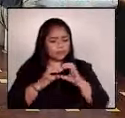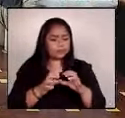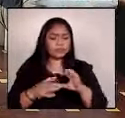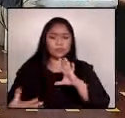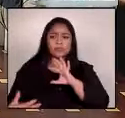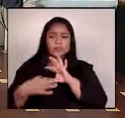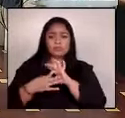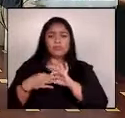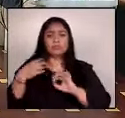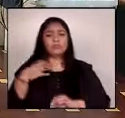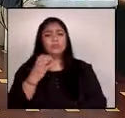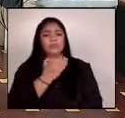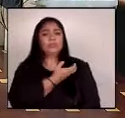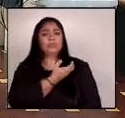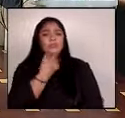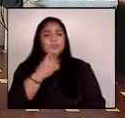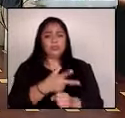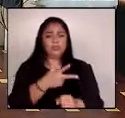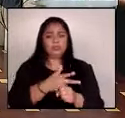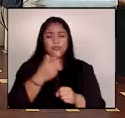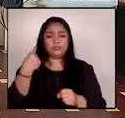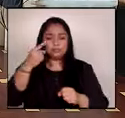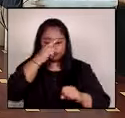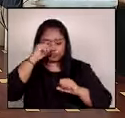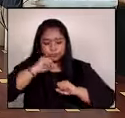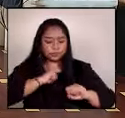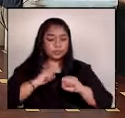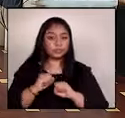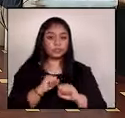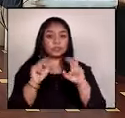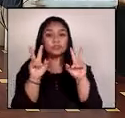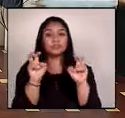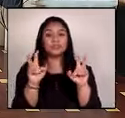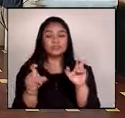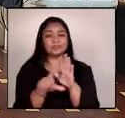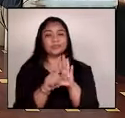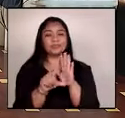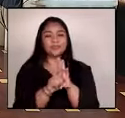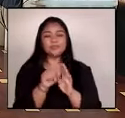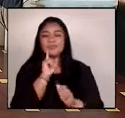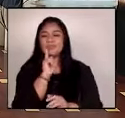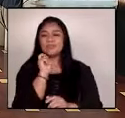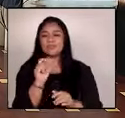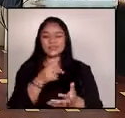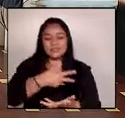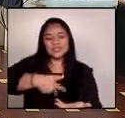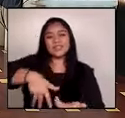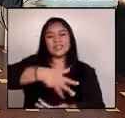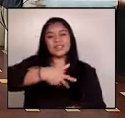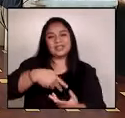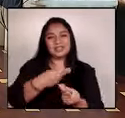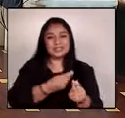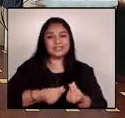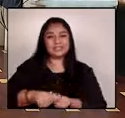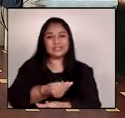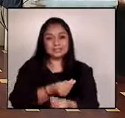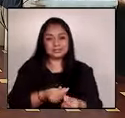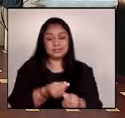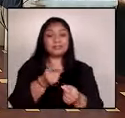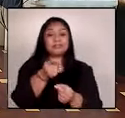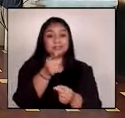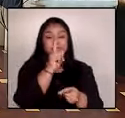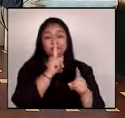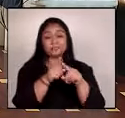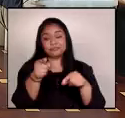Congreso de la República para desarrollar el marco legal que mejore el clima de negocios, dentro de lo cual es de todos